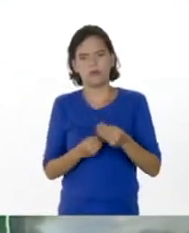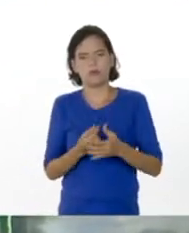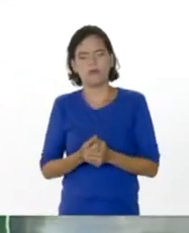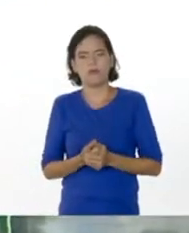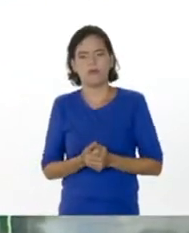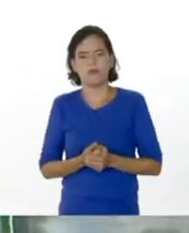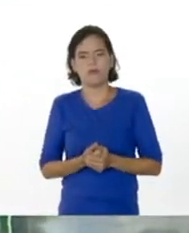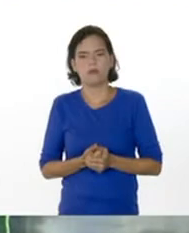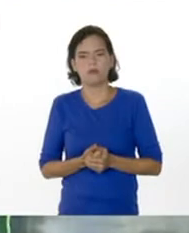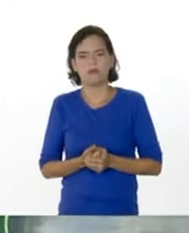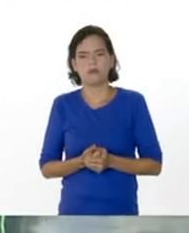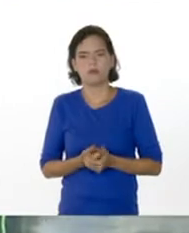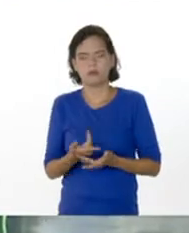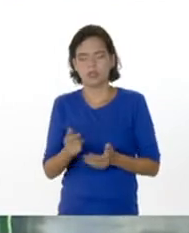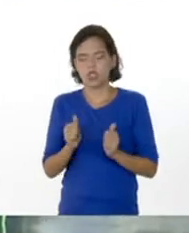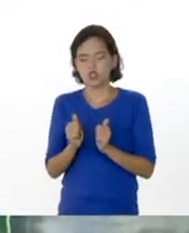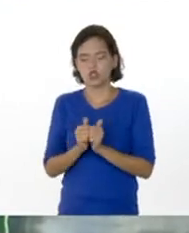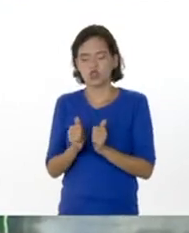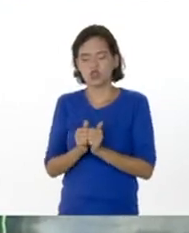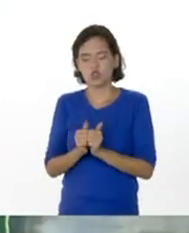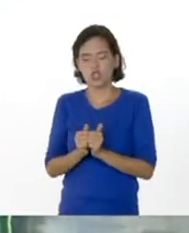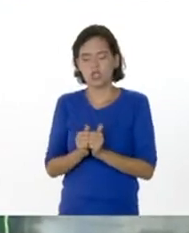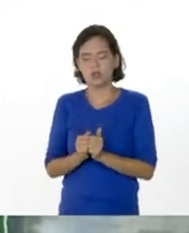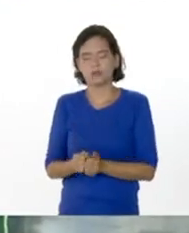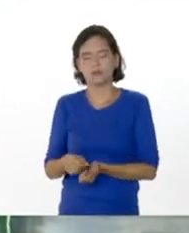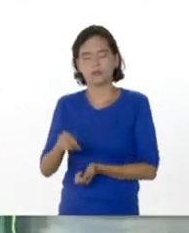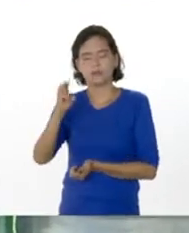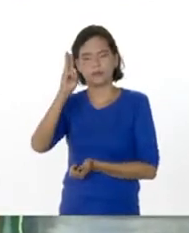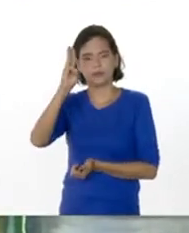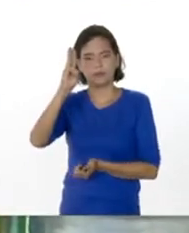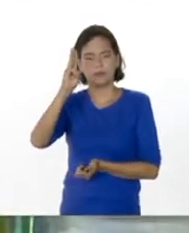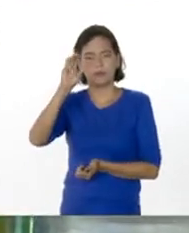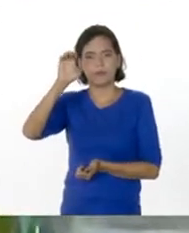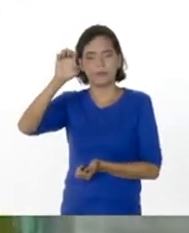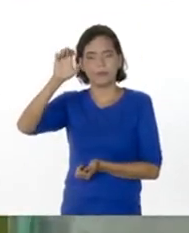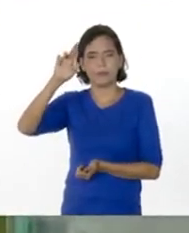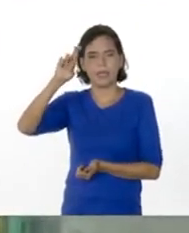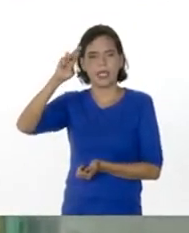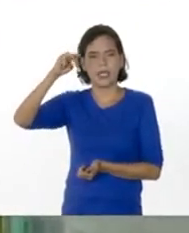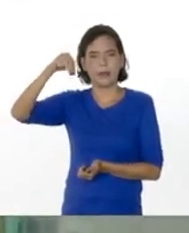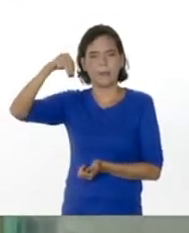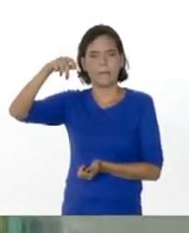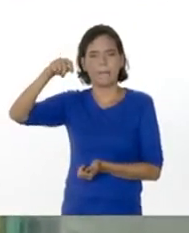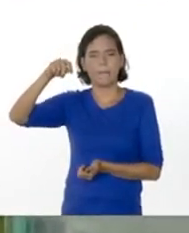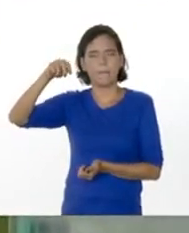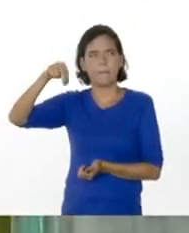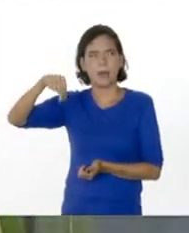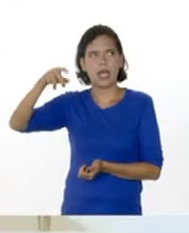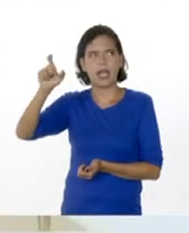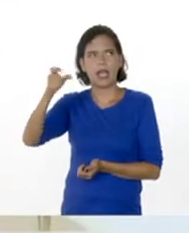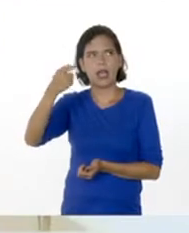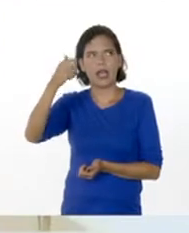Es en estado sólido, con un color muy característico,